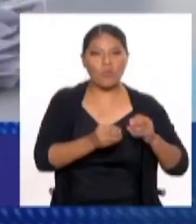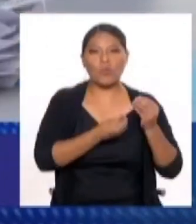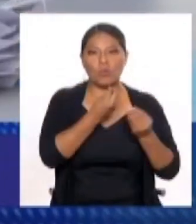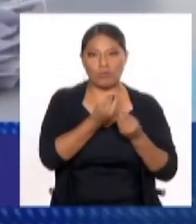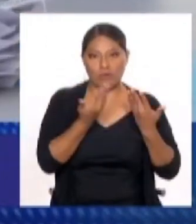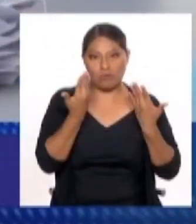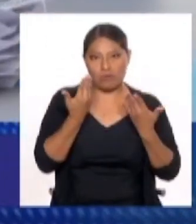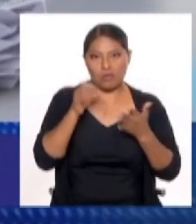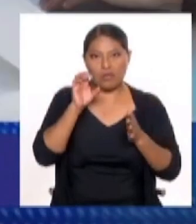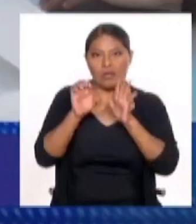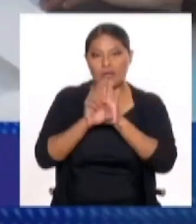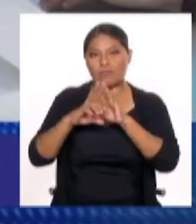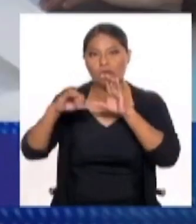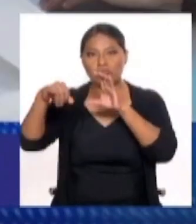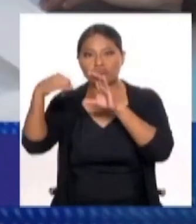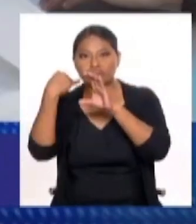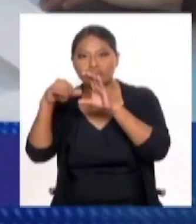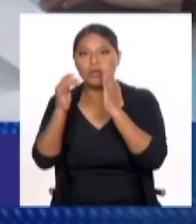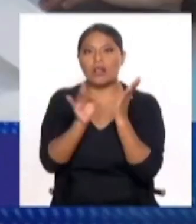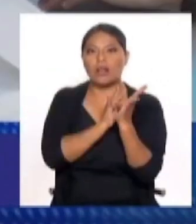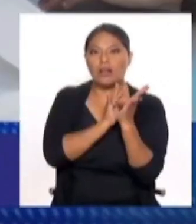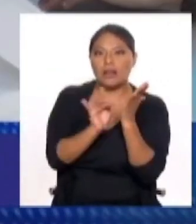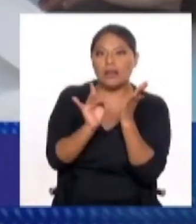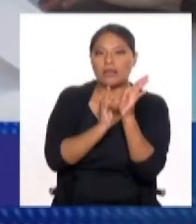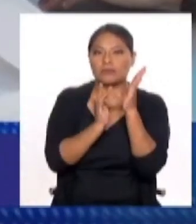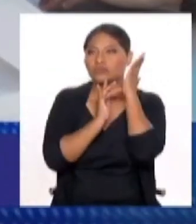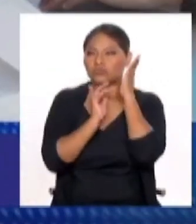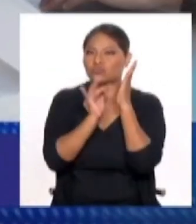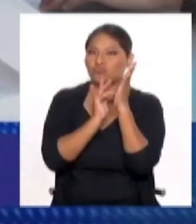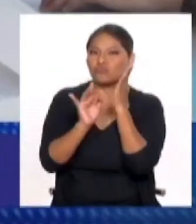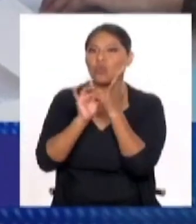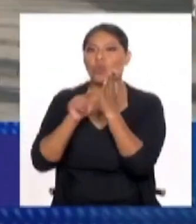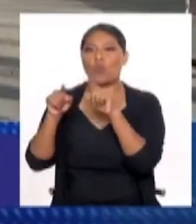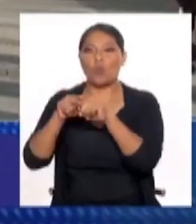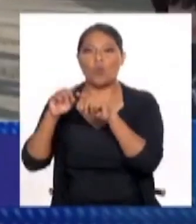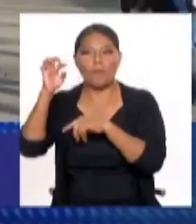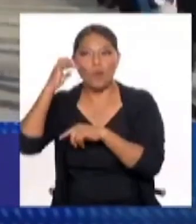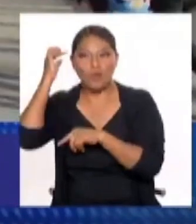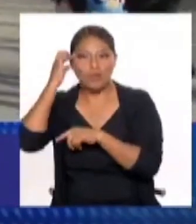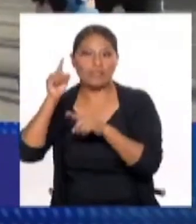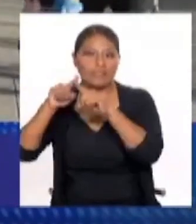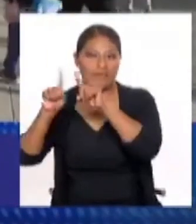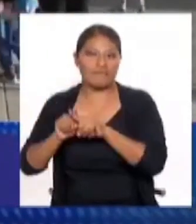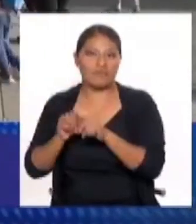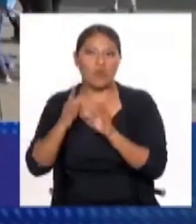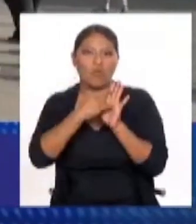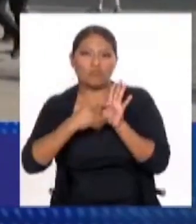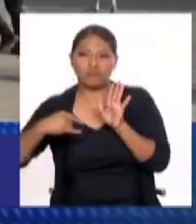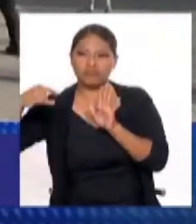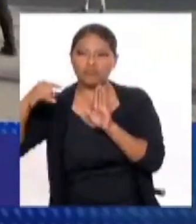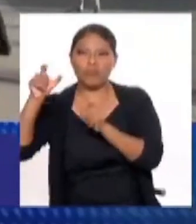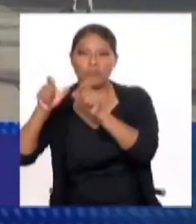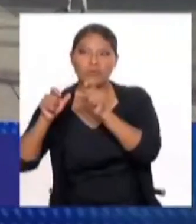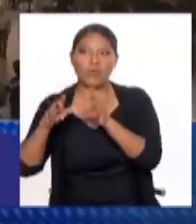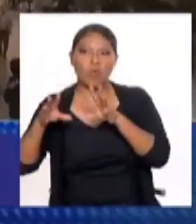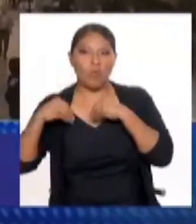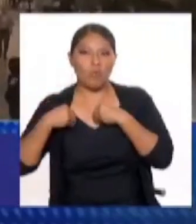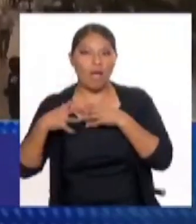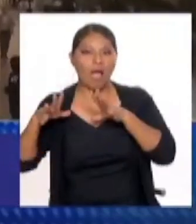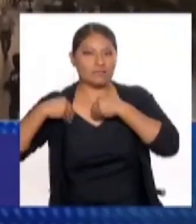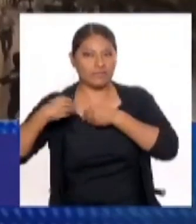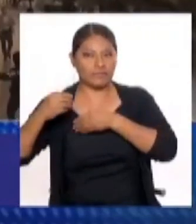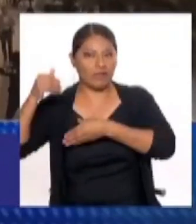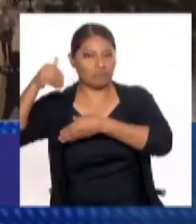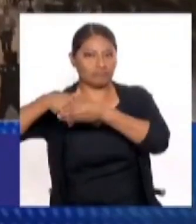ejemplo, de los influenciadores digitales en la opinión política y el papel que ellos han tenido reciente en las